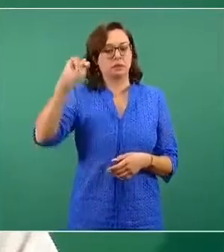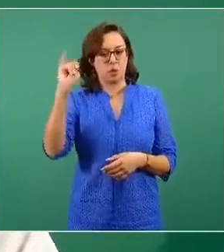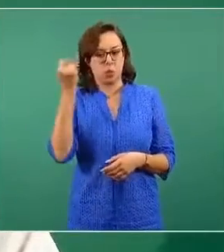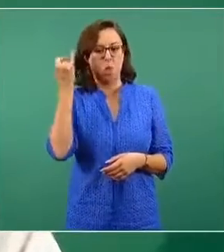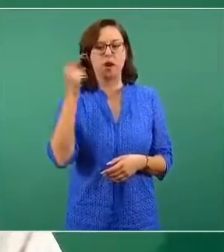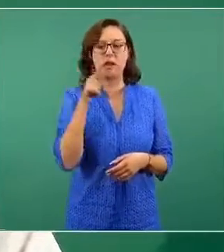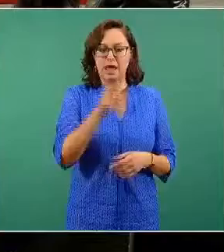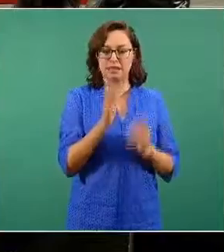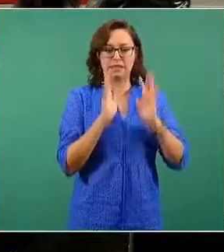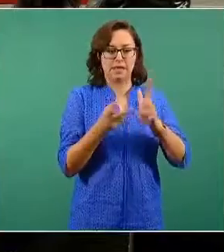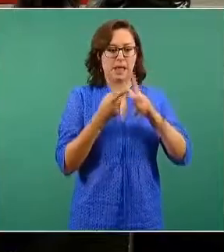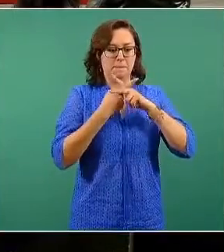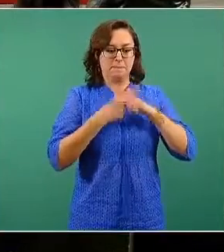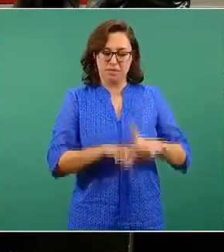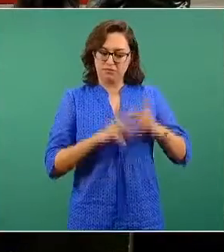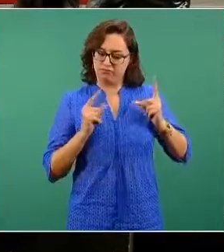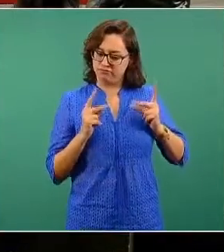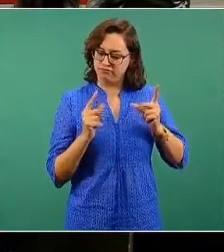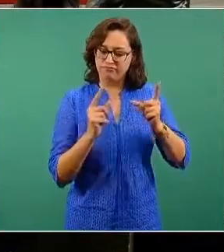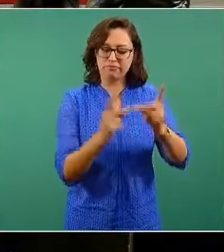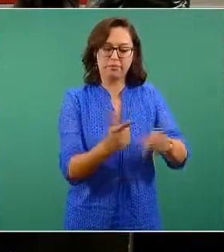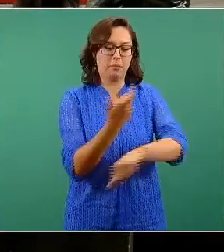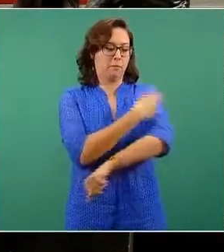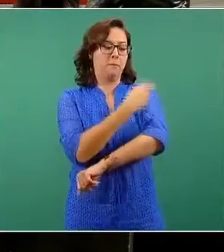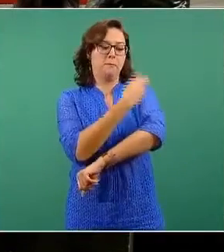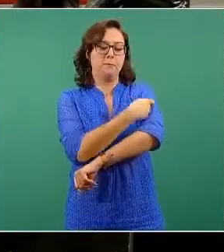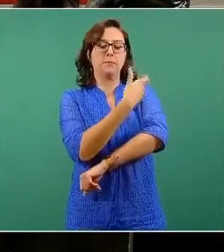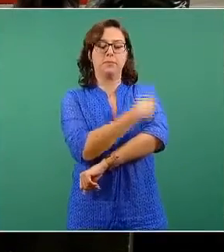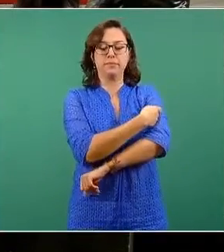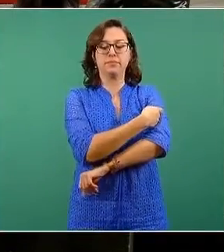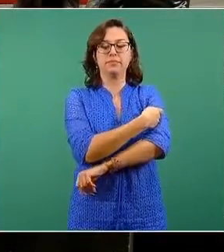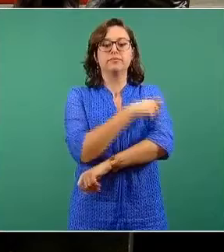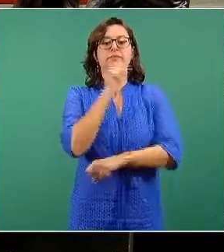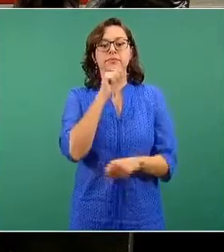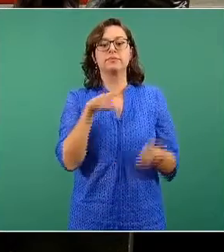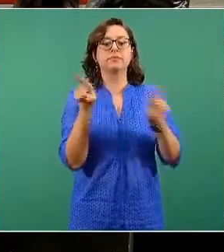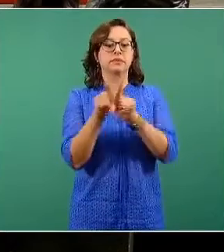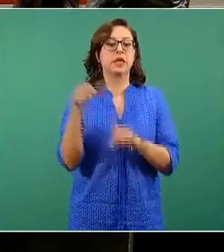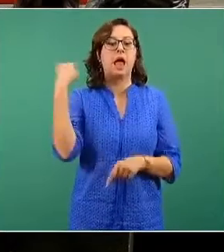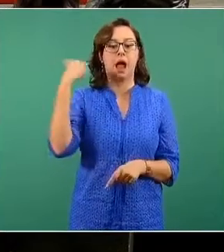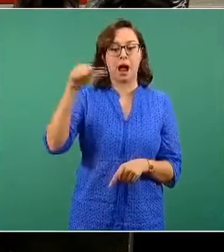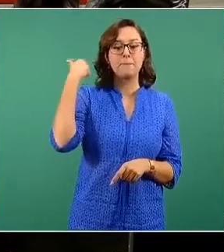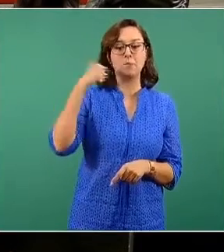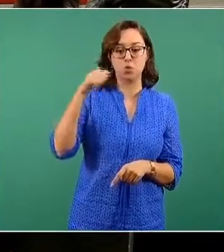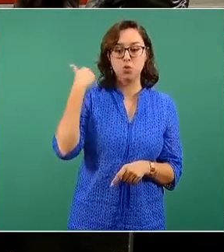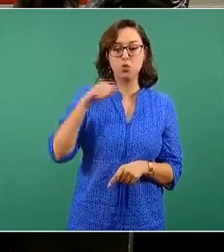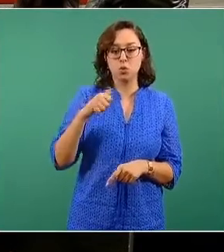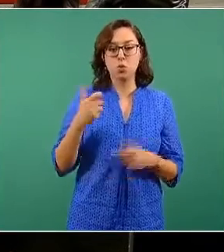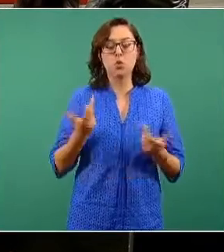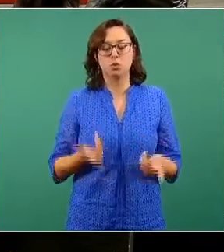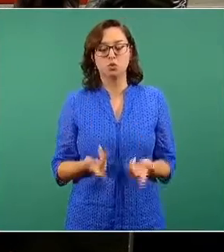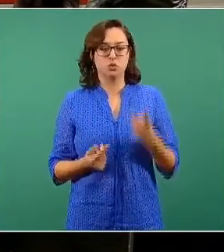tenemos ya un avance muy grande de vacunación y también Acapulco de Guerrero, por mencionar solamente dos.